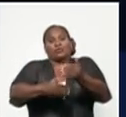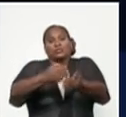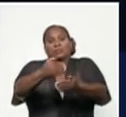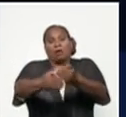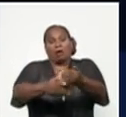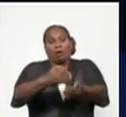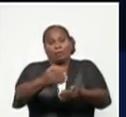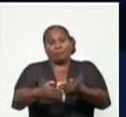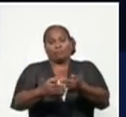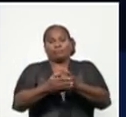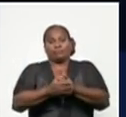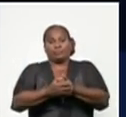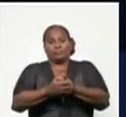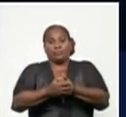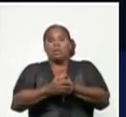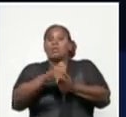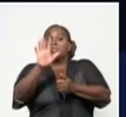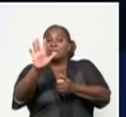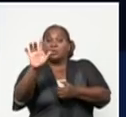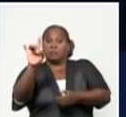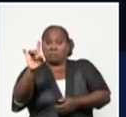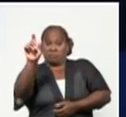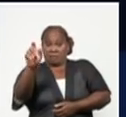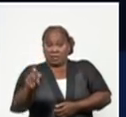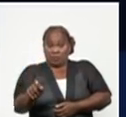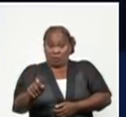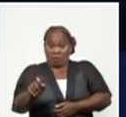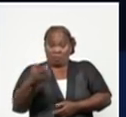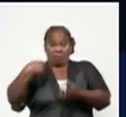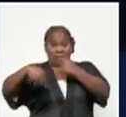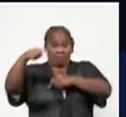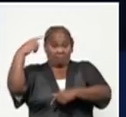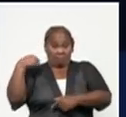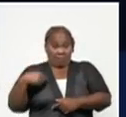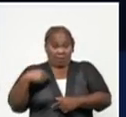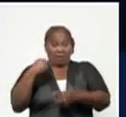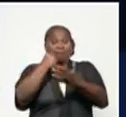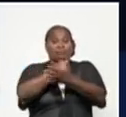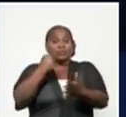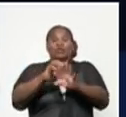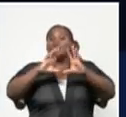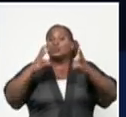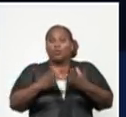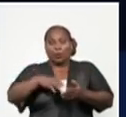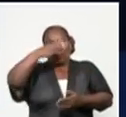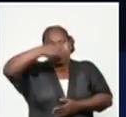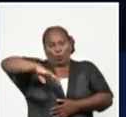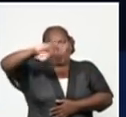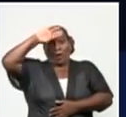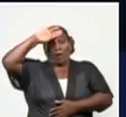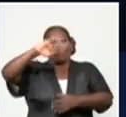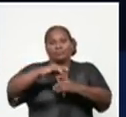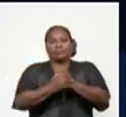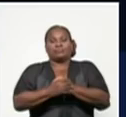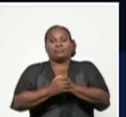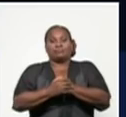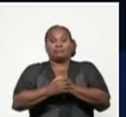Los 59 casos que se diagnosticaron ayer, todos son cubanos. De ellos,